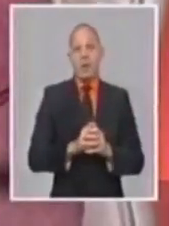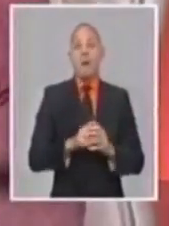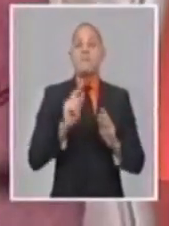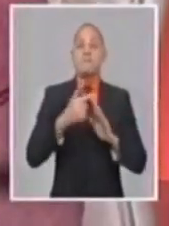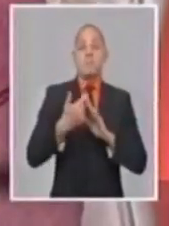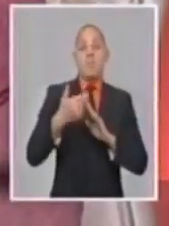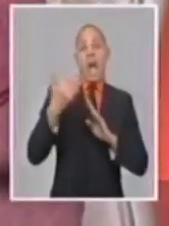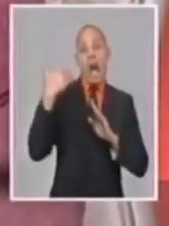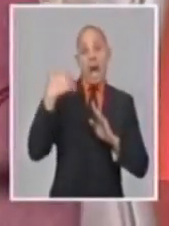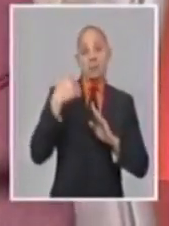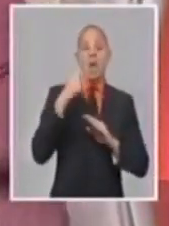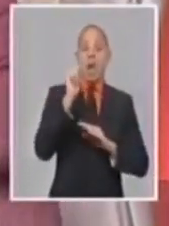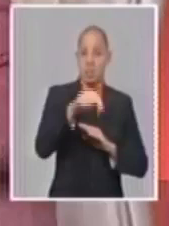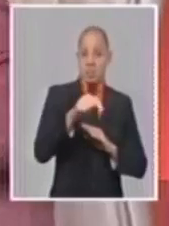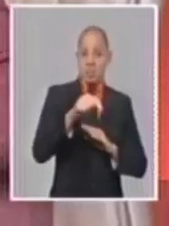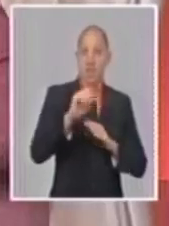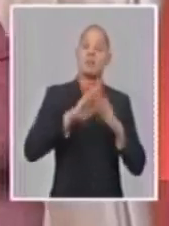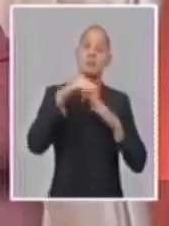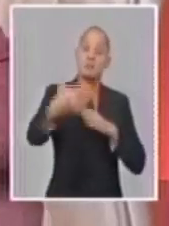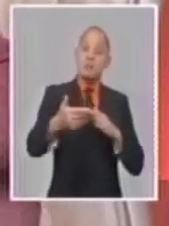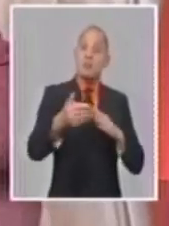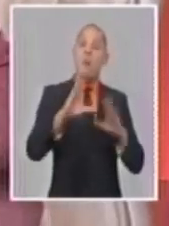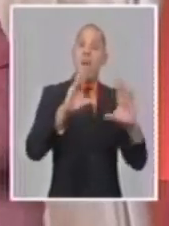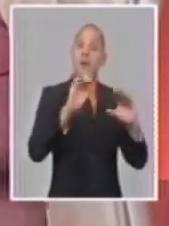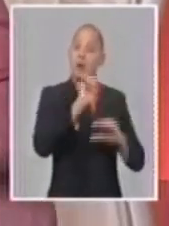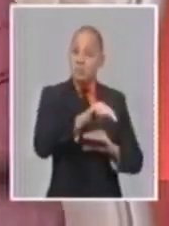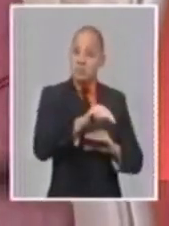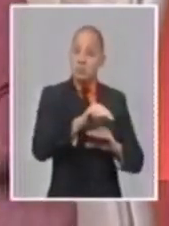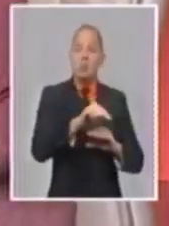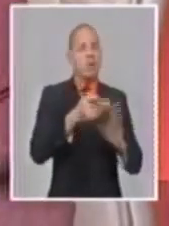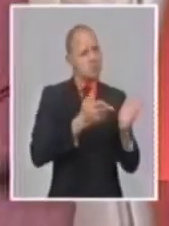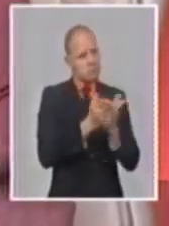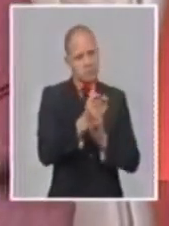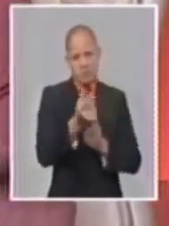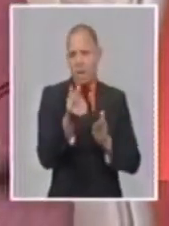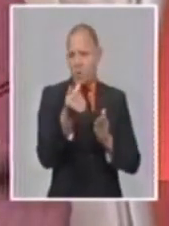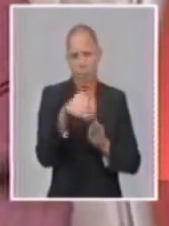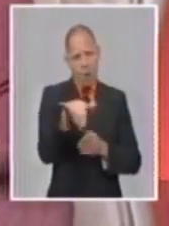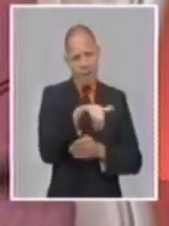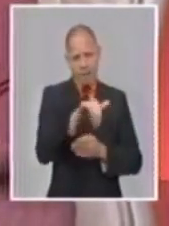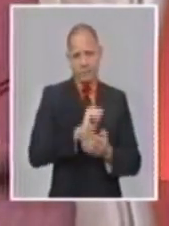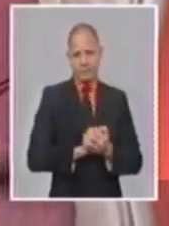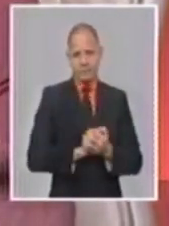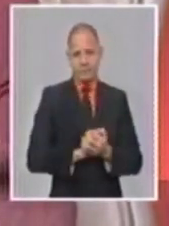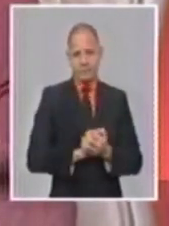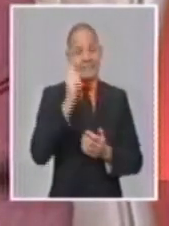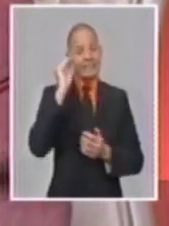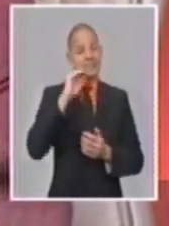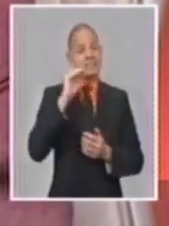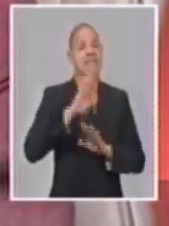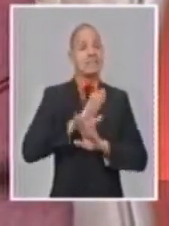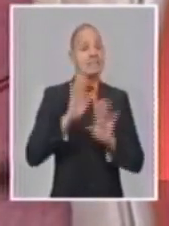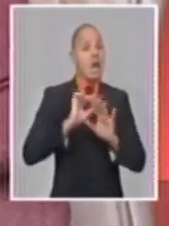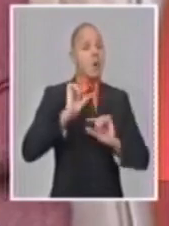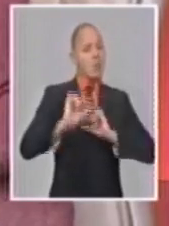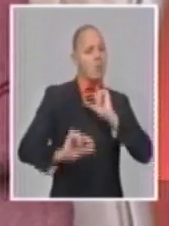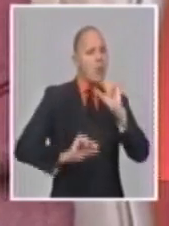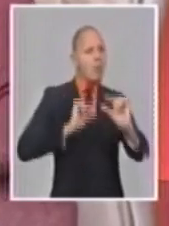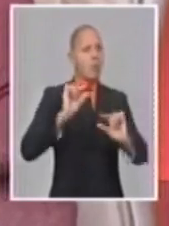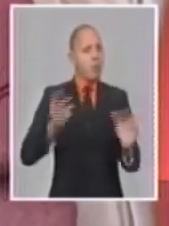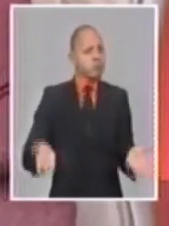en la materia prima para su producción en los niveles que se demandan. Yo creo que es importante decirlo, pero que cuando